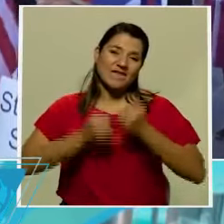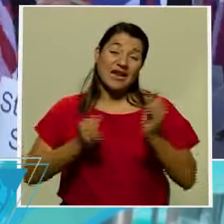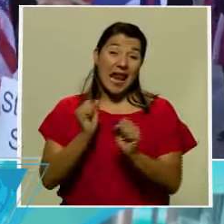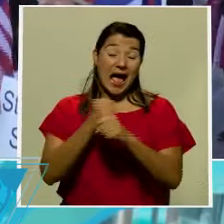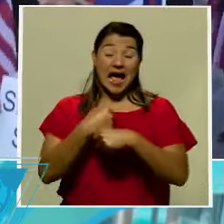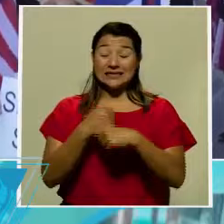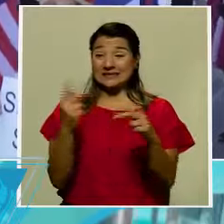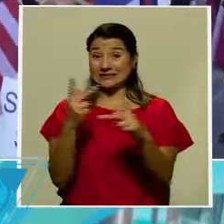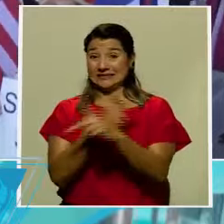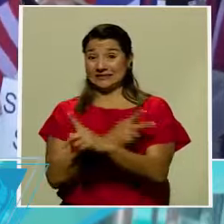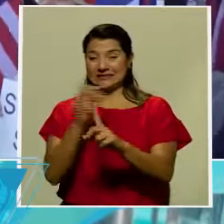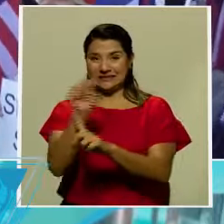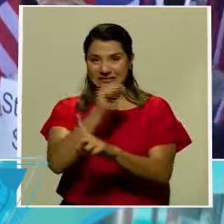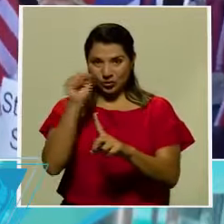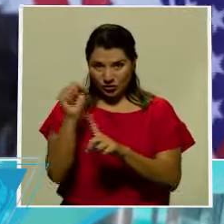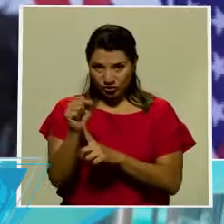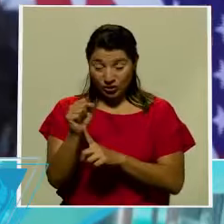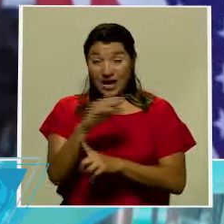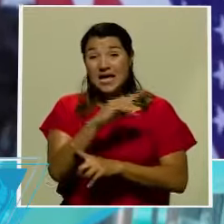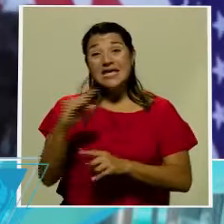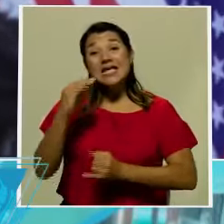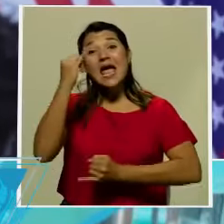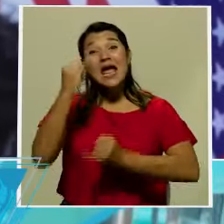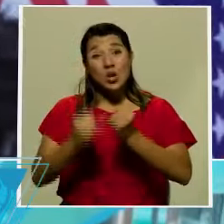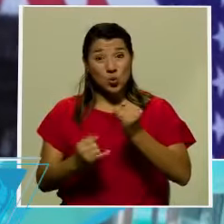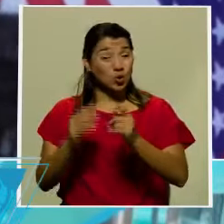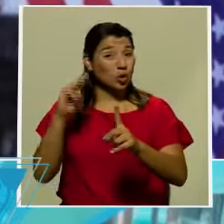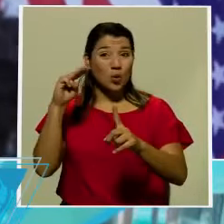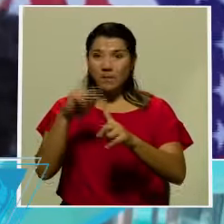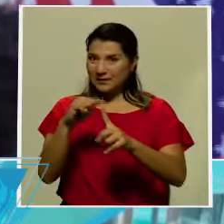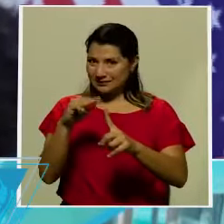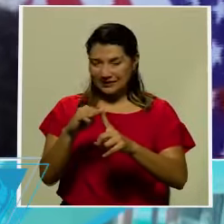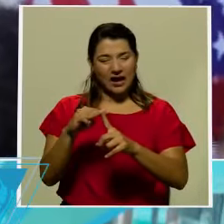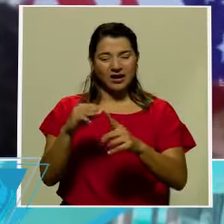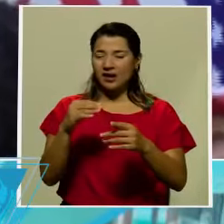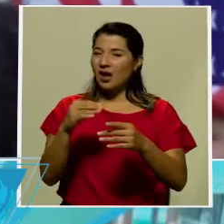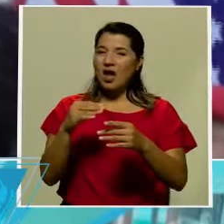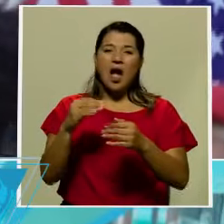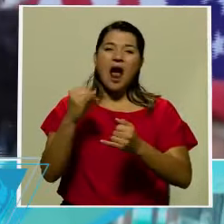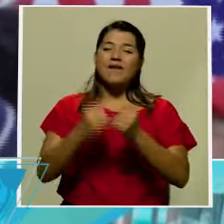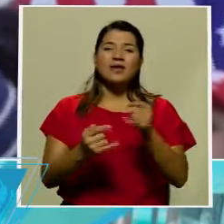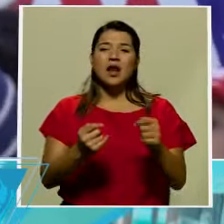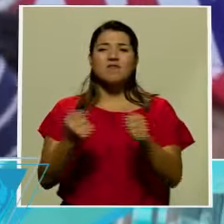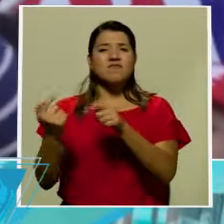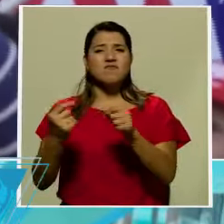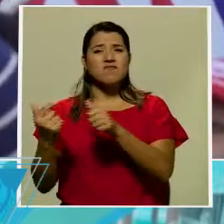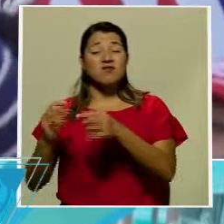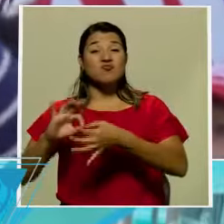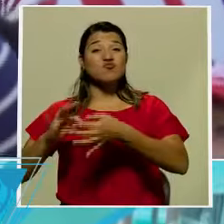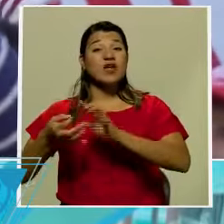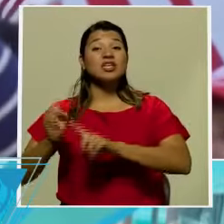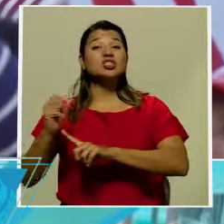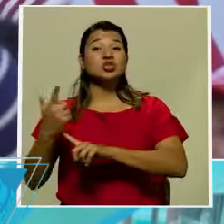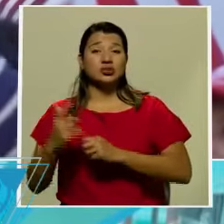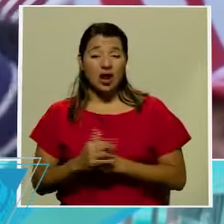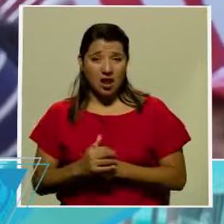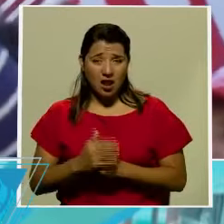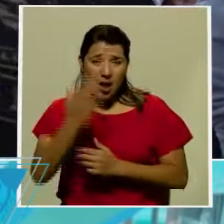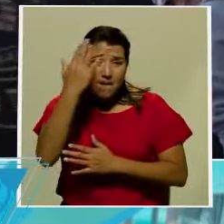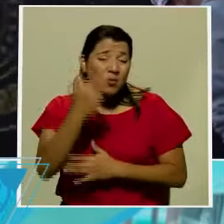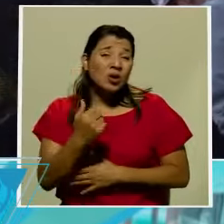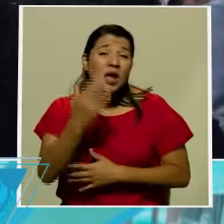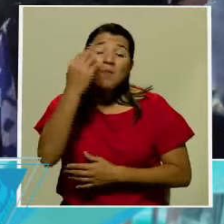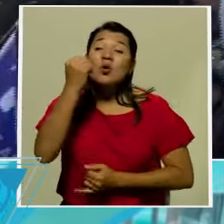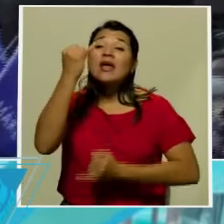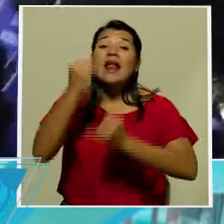Y el último mensaje que incluso fue removido de todas las redes sociales por incitar el odio, por incitar la agitación social, lo único que hace es dar argumentos a